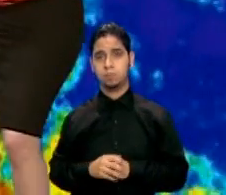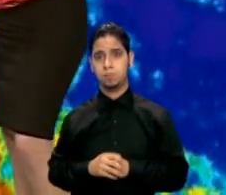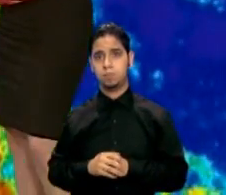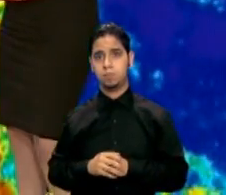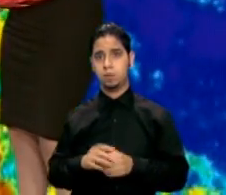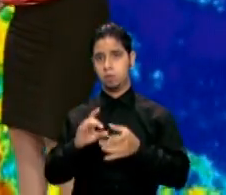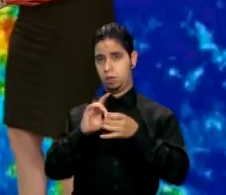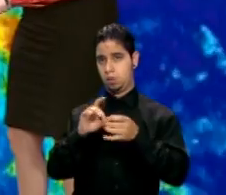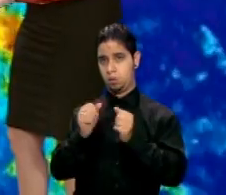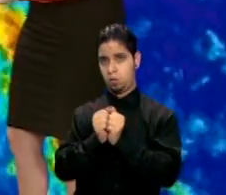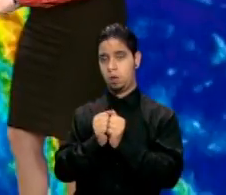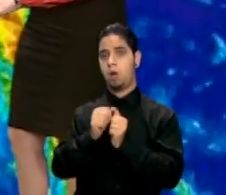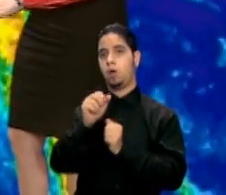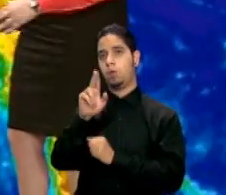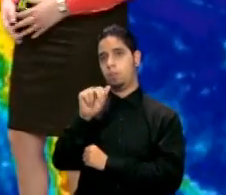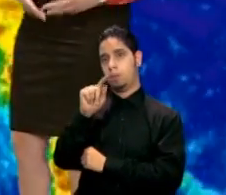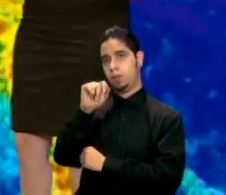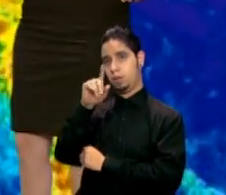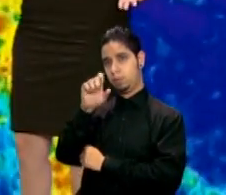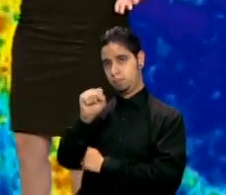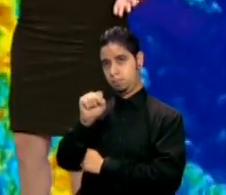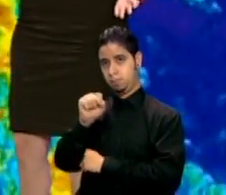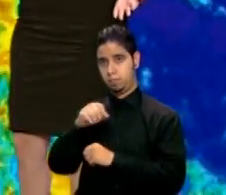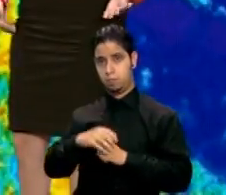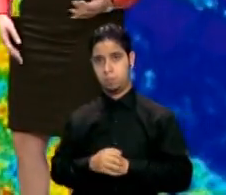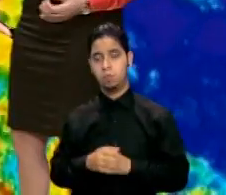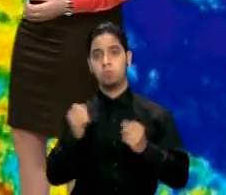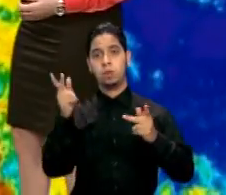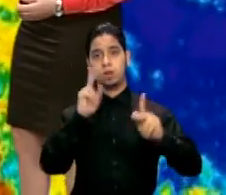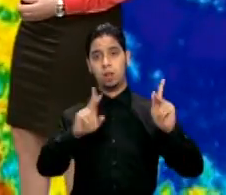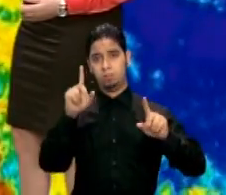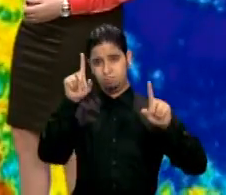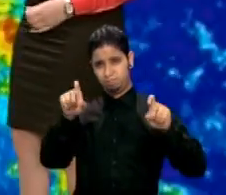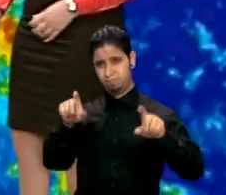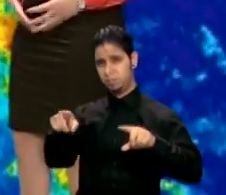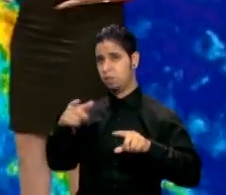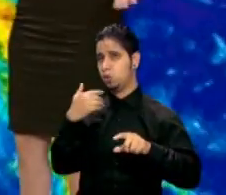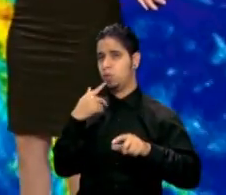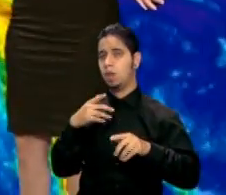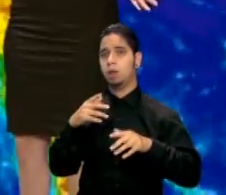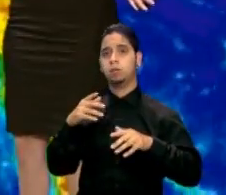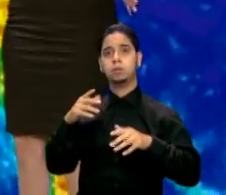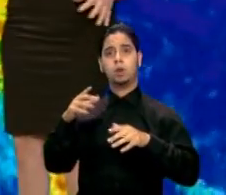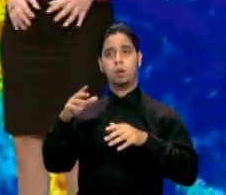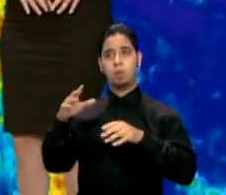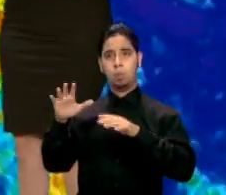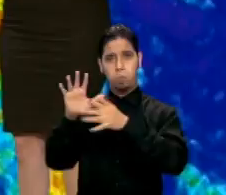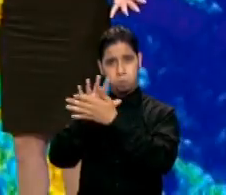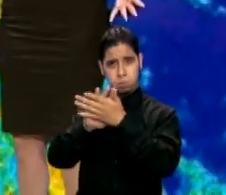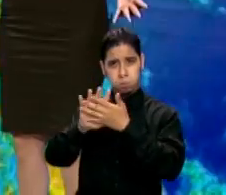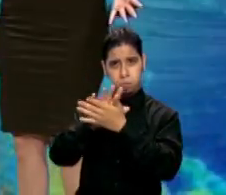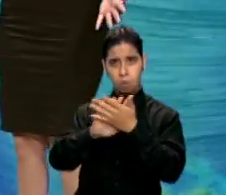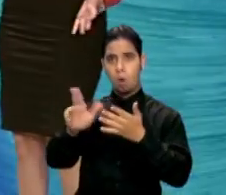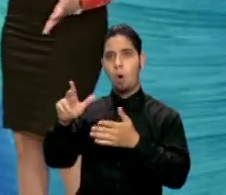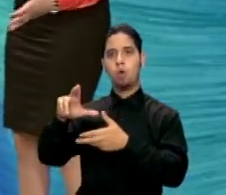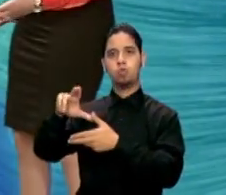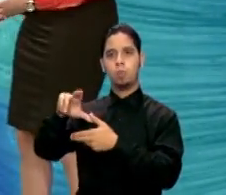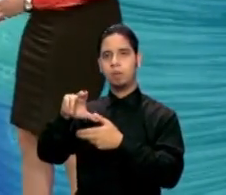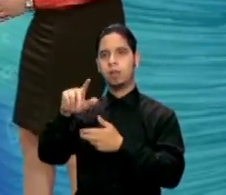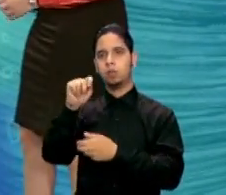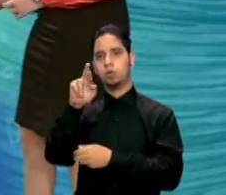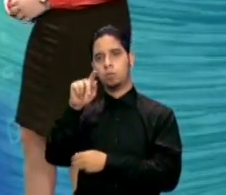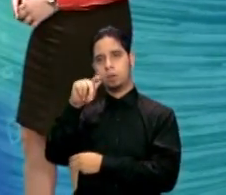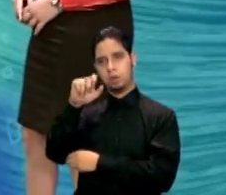humedad de los remanentes de Grace. Muchos han estado preguntando si esto es una depresión, una tormenta tropical. No es así, lo podemos